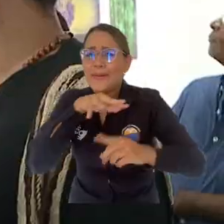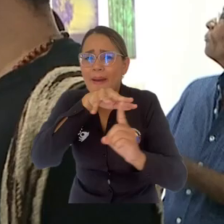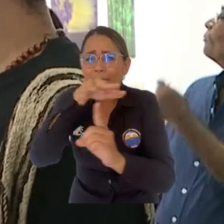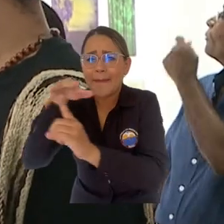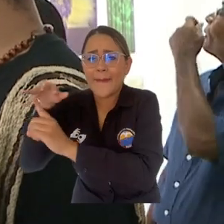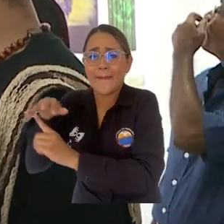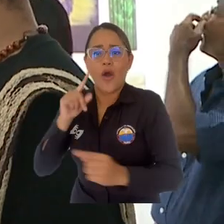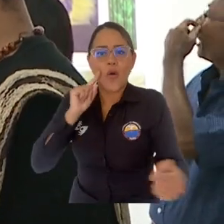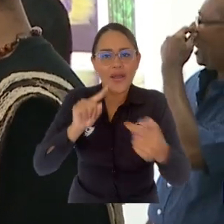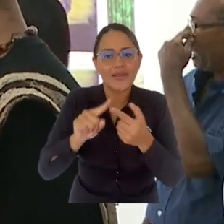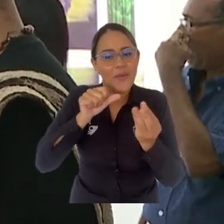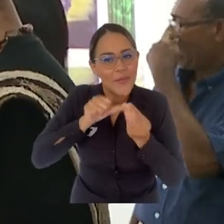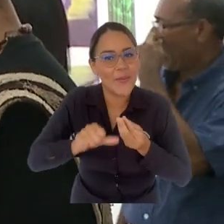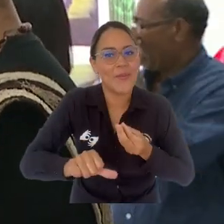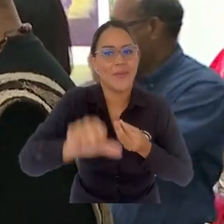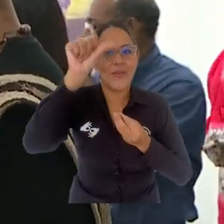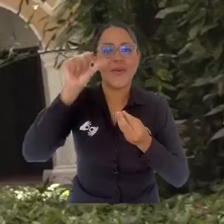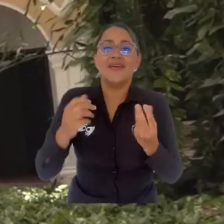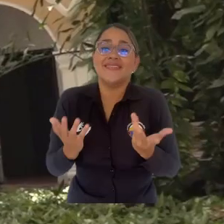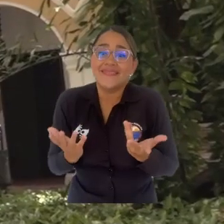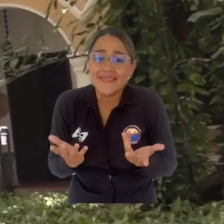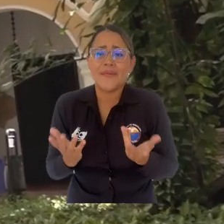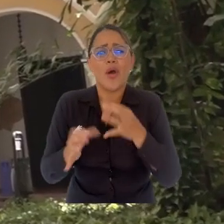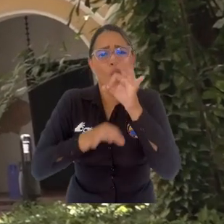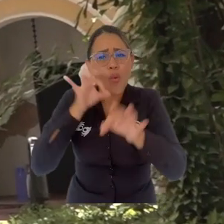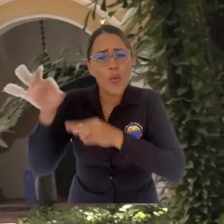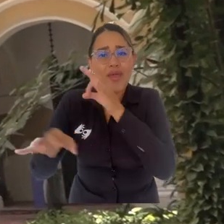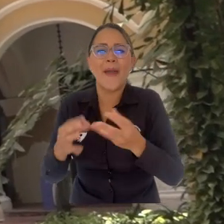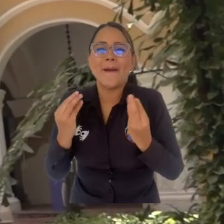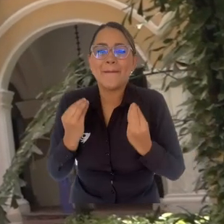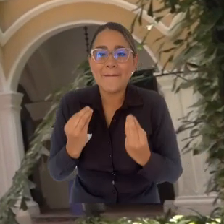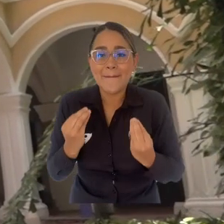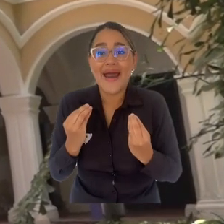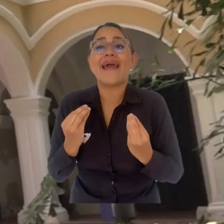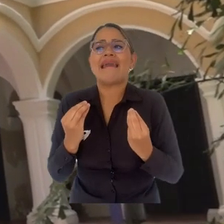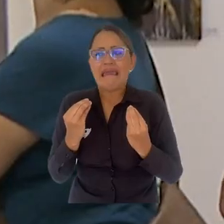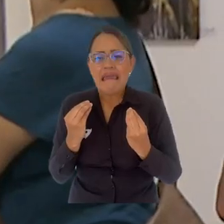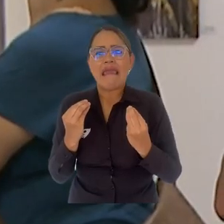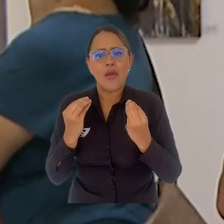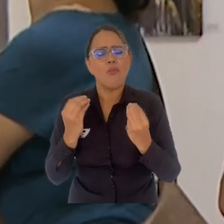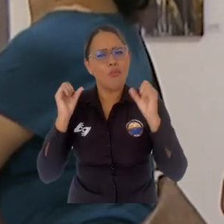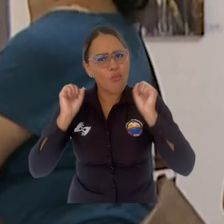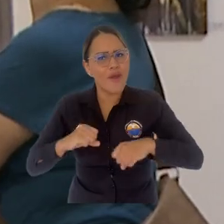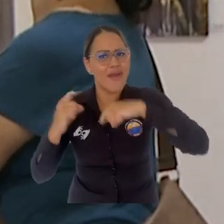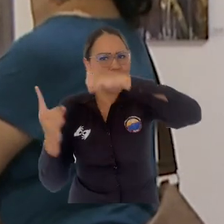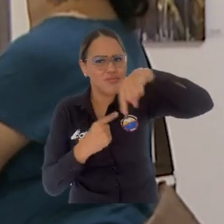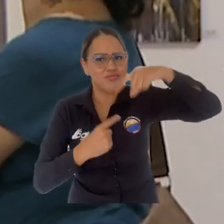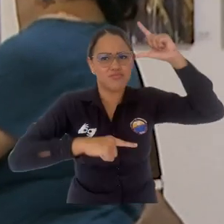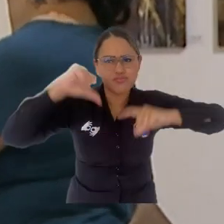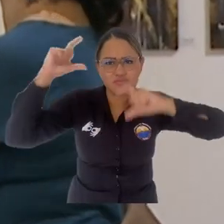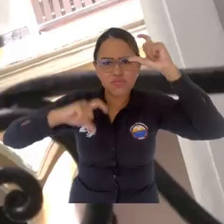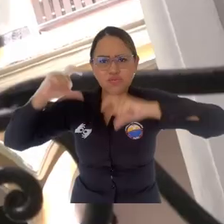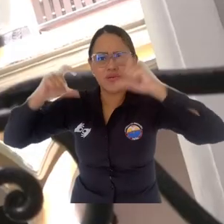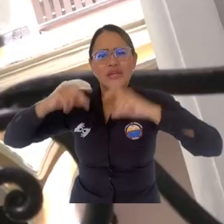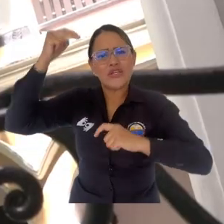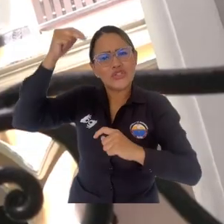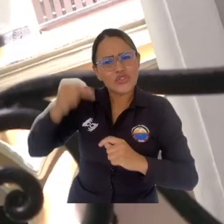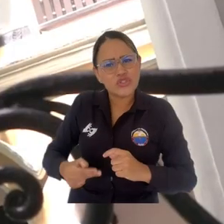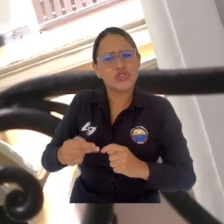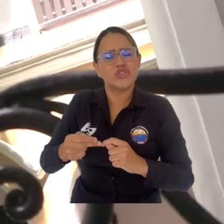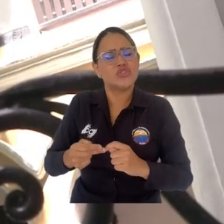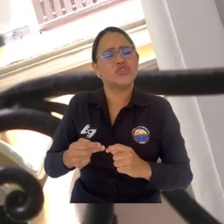tenemos en materia de sostenibilidad, de conservación y sobre todo de hacer un turismo que permita que esa dinámica